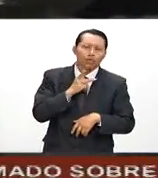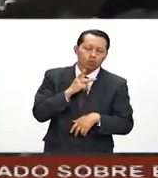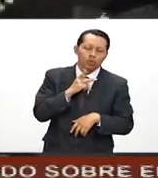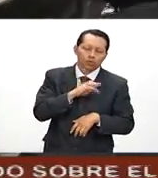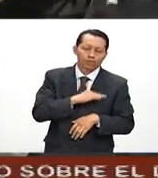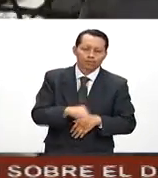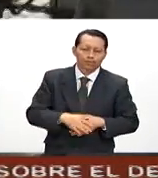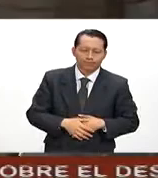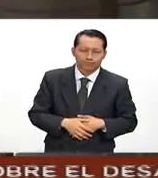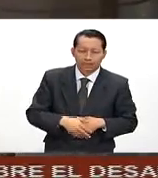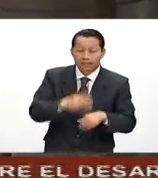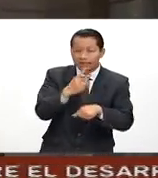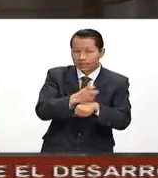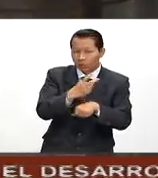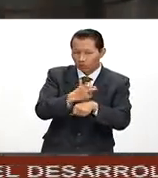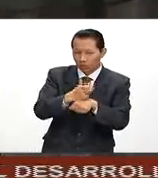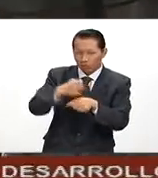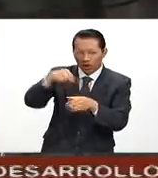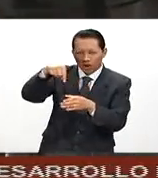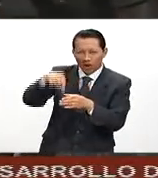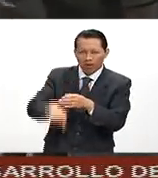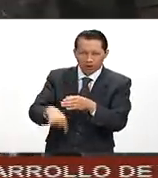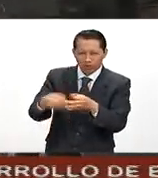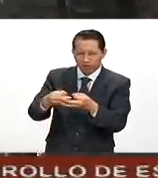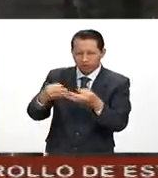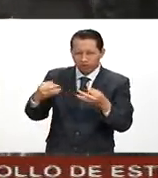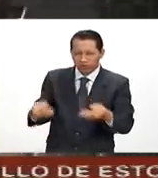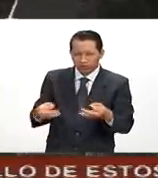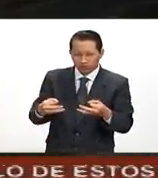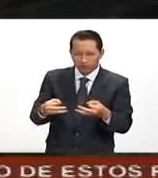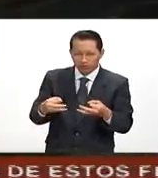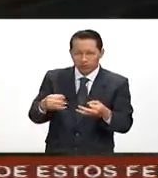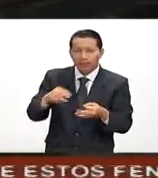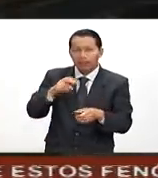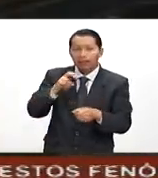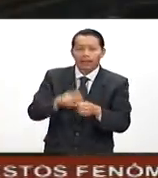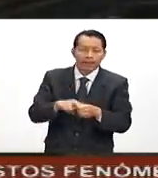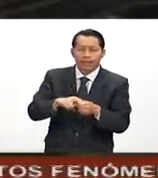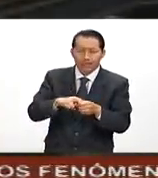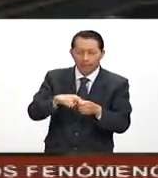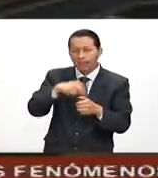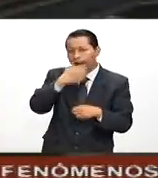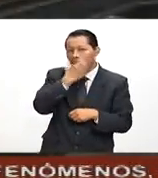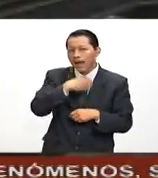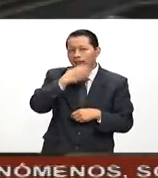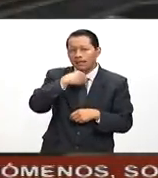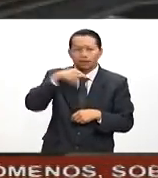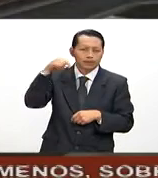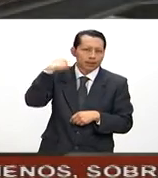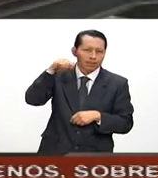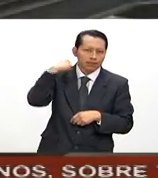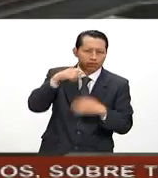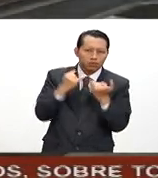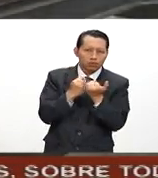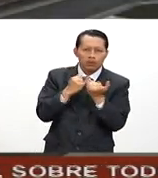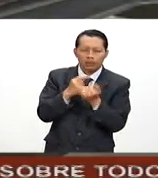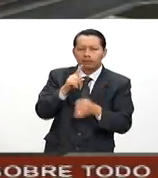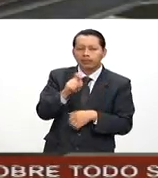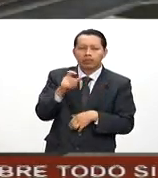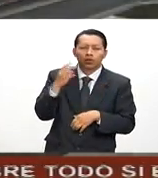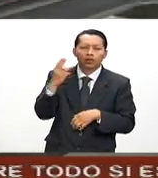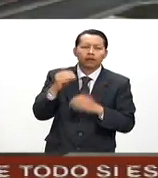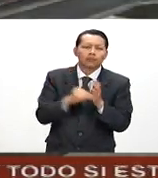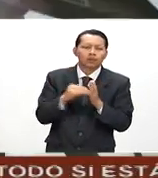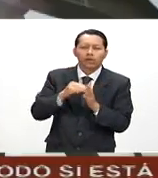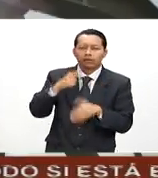segundo pozo es el terrestre Canilluda 1, en Cárdenas, Tabasco, cuyo costo será de 103 millones de